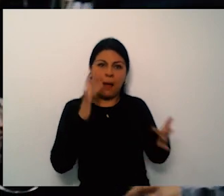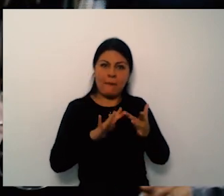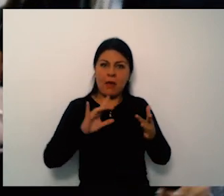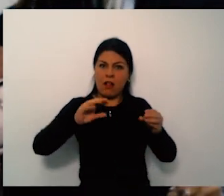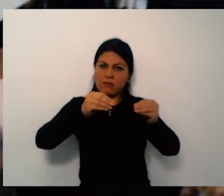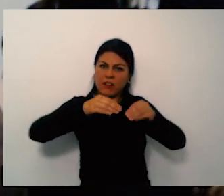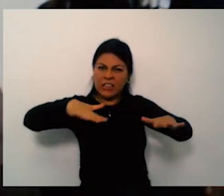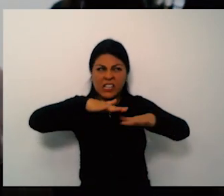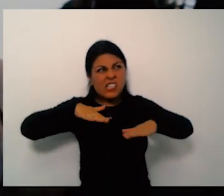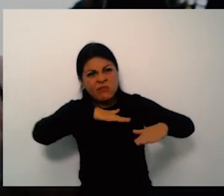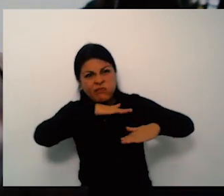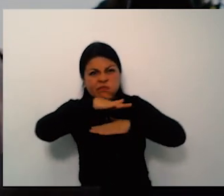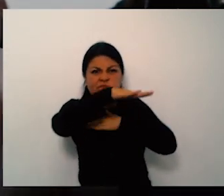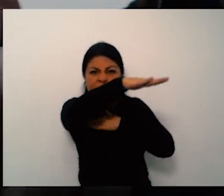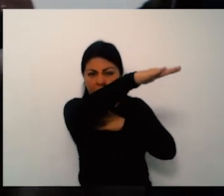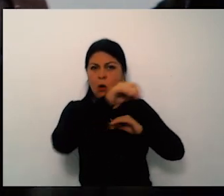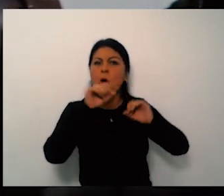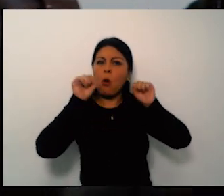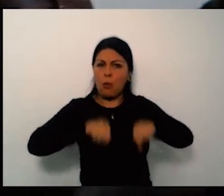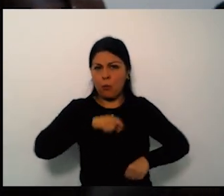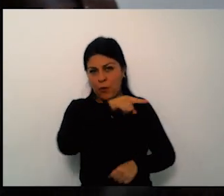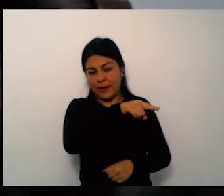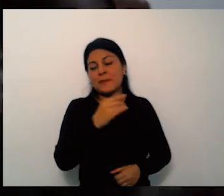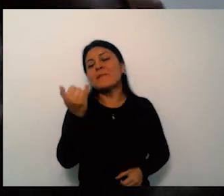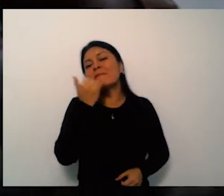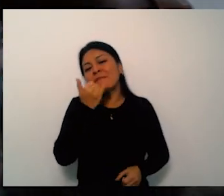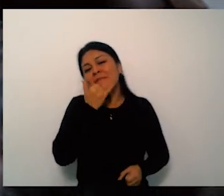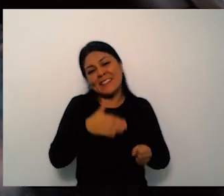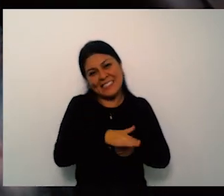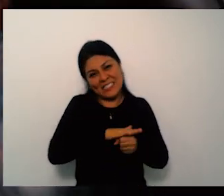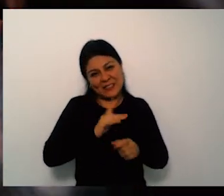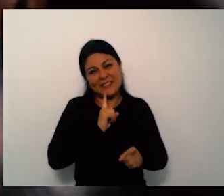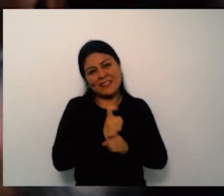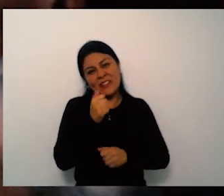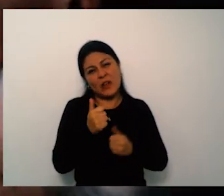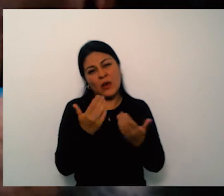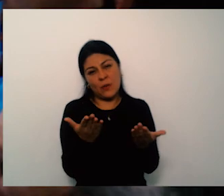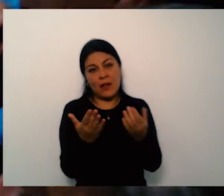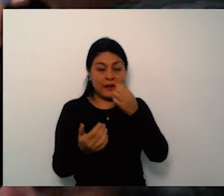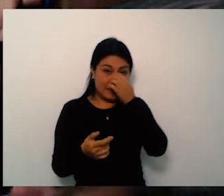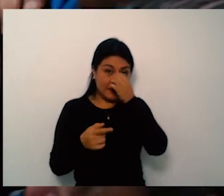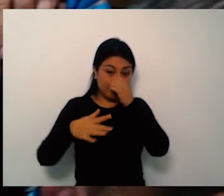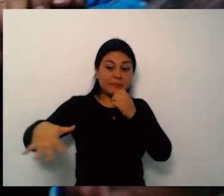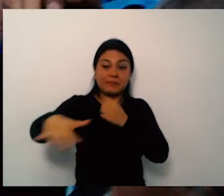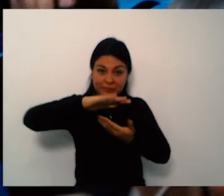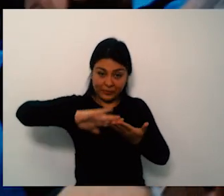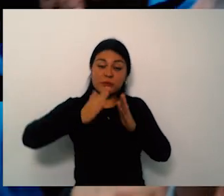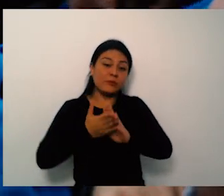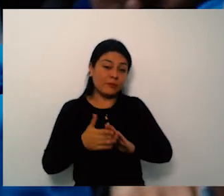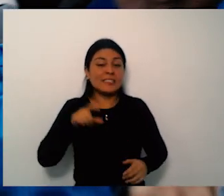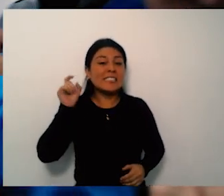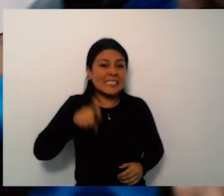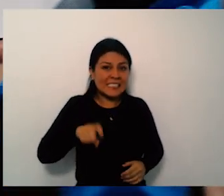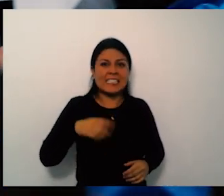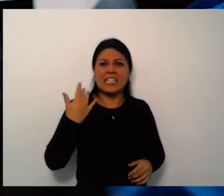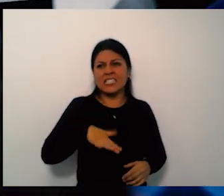mi pregunta es qué nuevas estrategias se ha